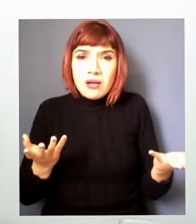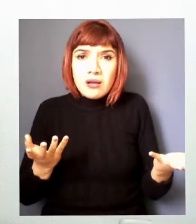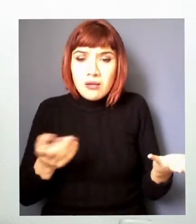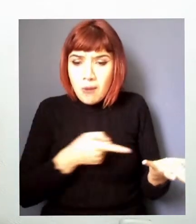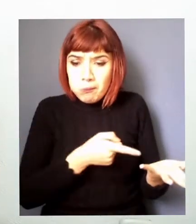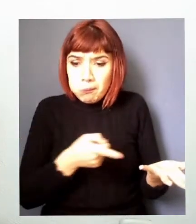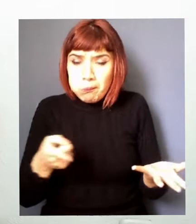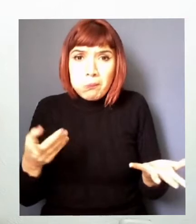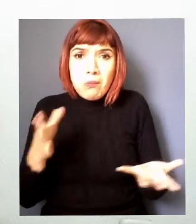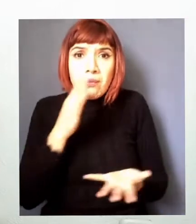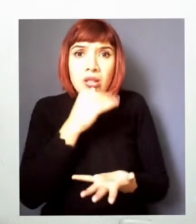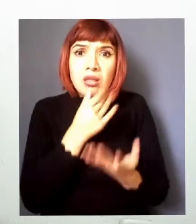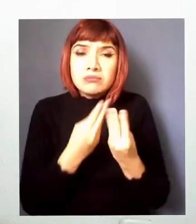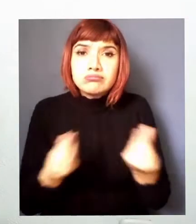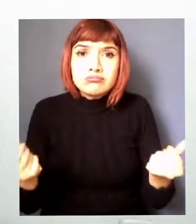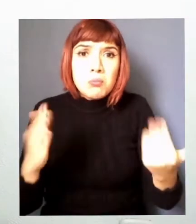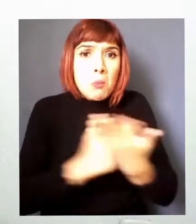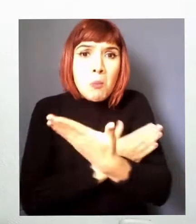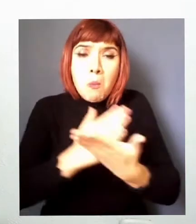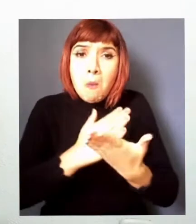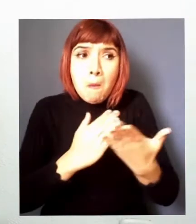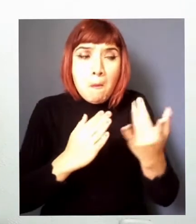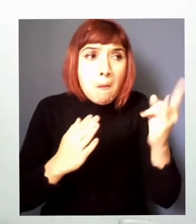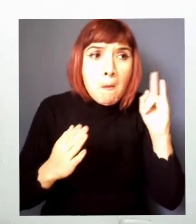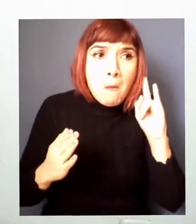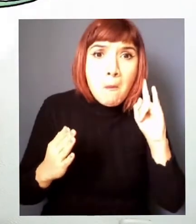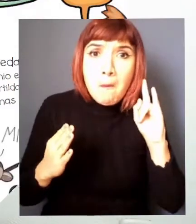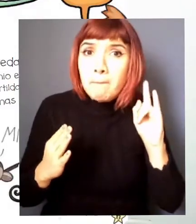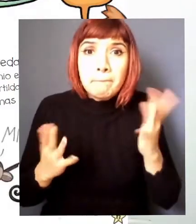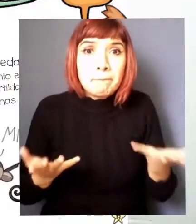queda polvo y la música ya no está